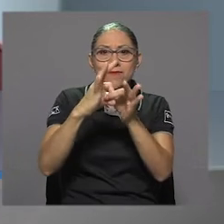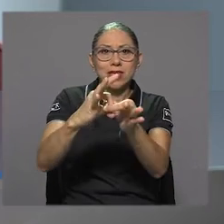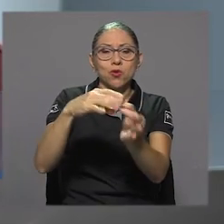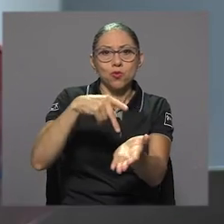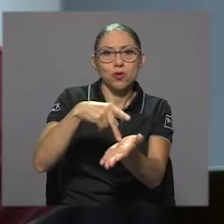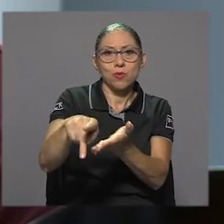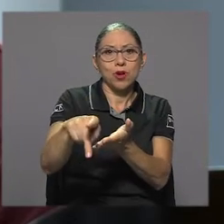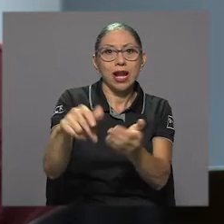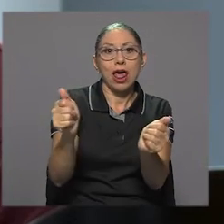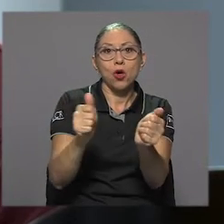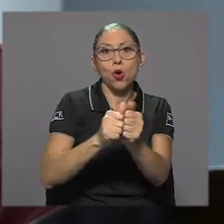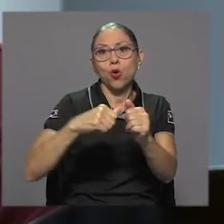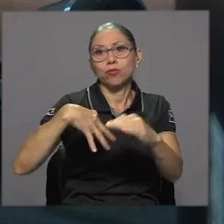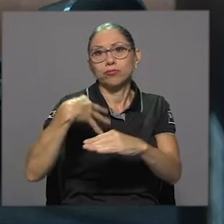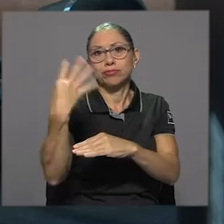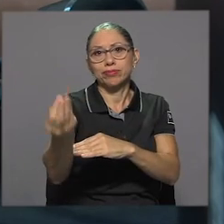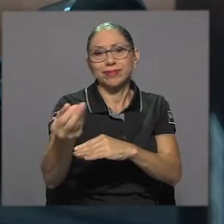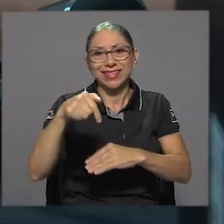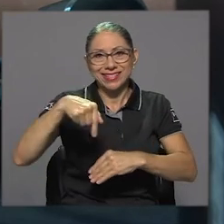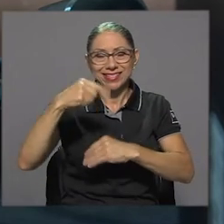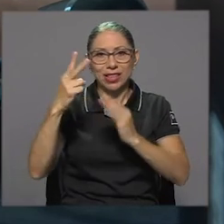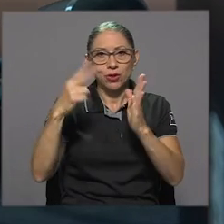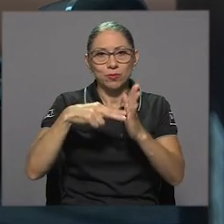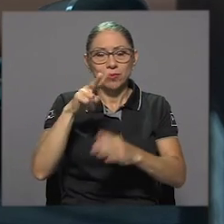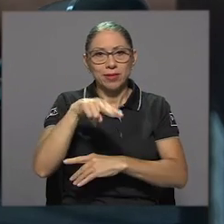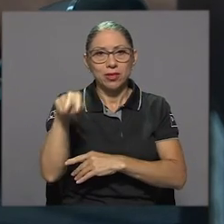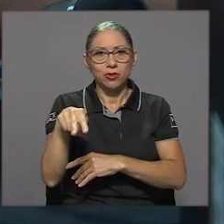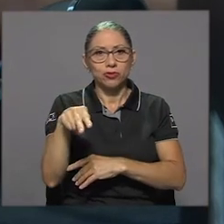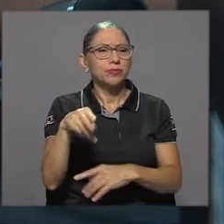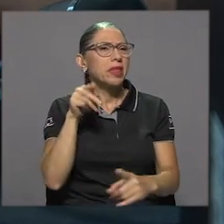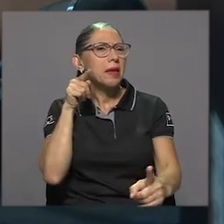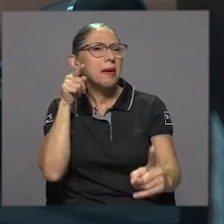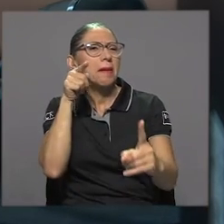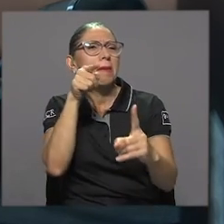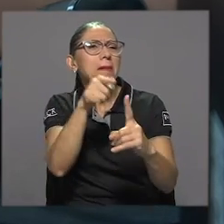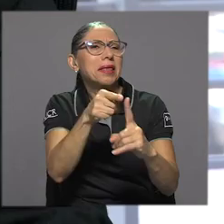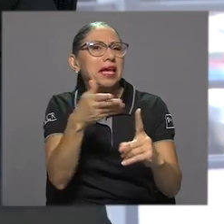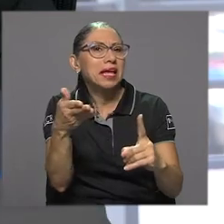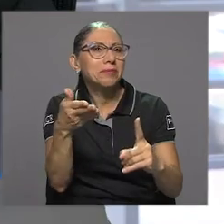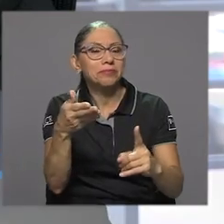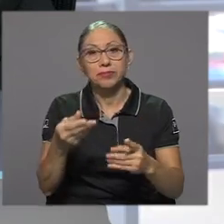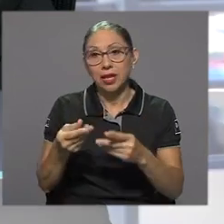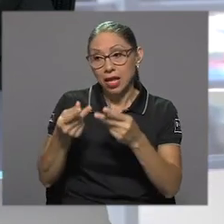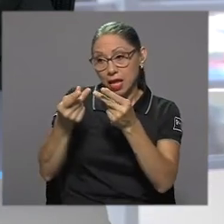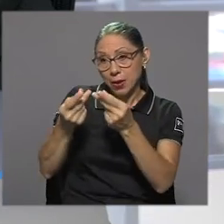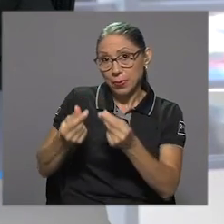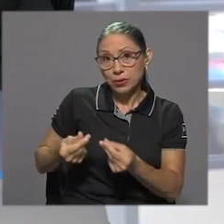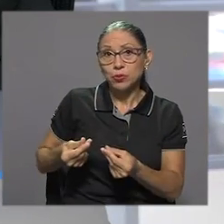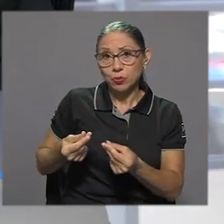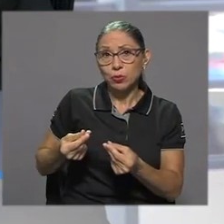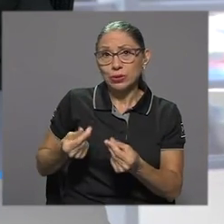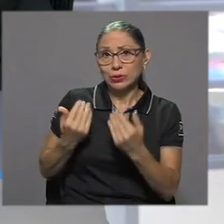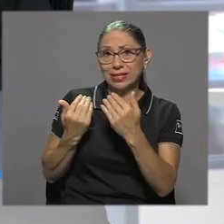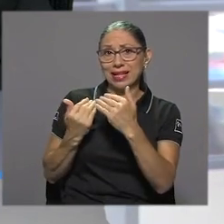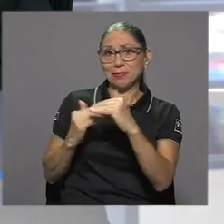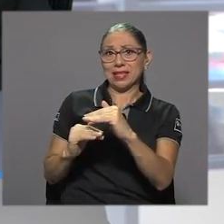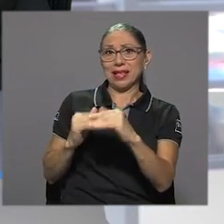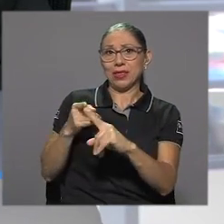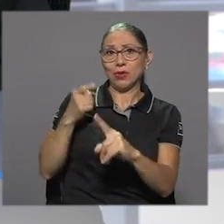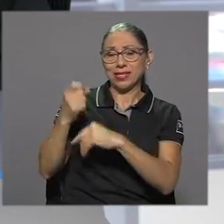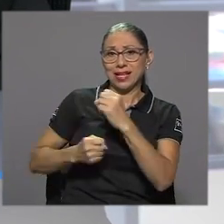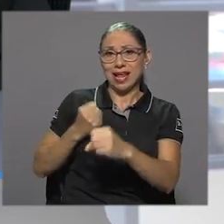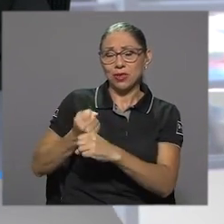remunerado con el sector externo este 2022. ¿Cuál es la meta? Necesitamos, porque el presupuesto está